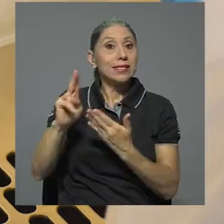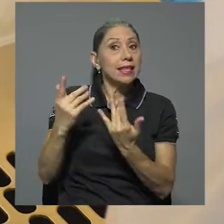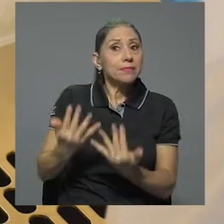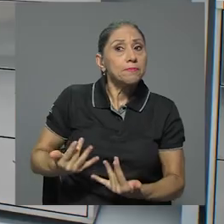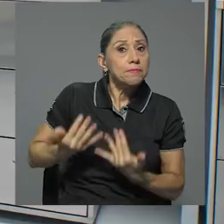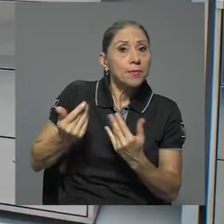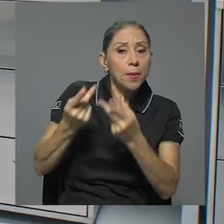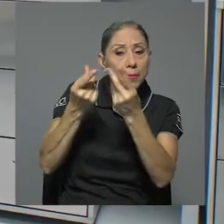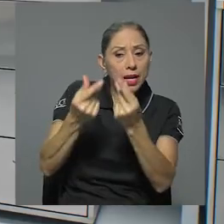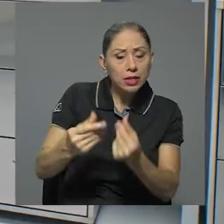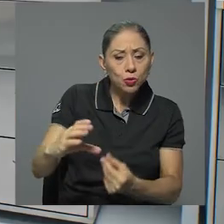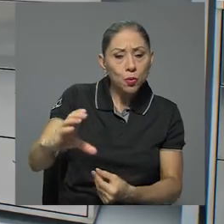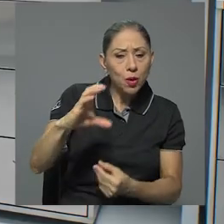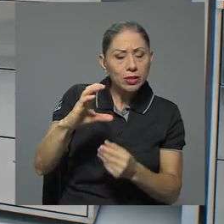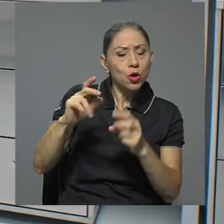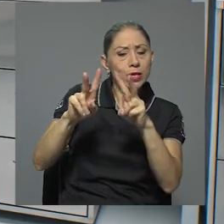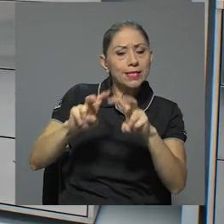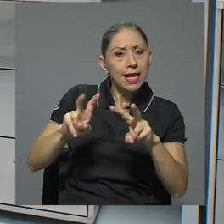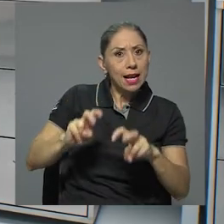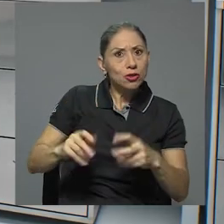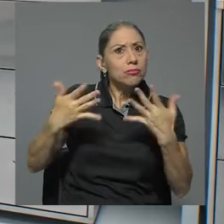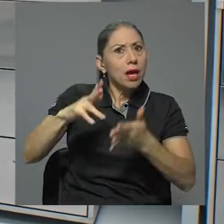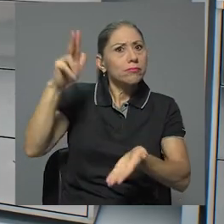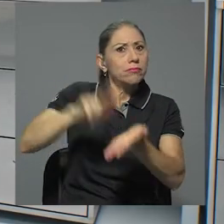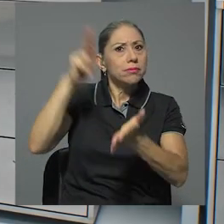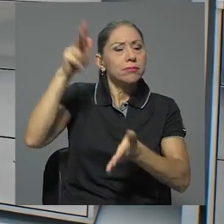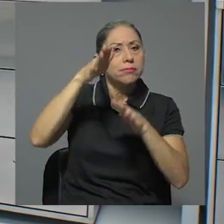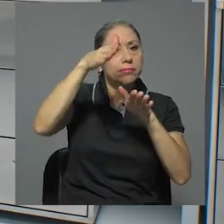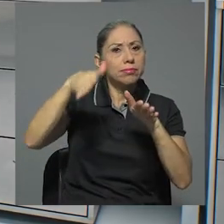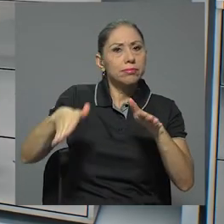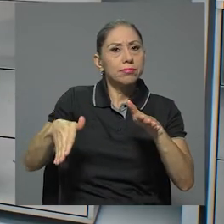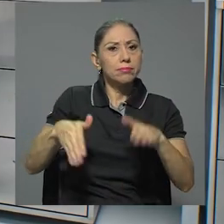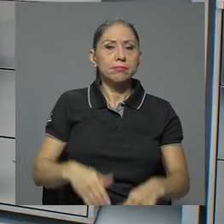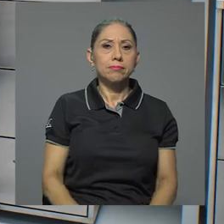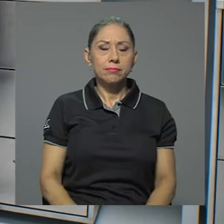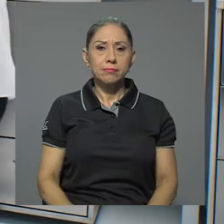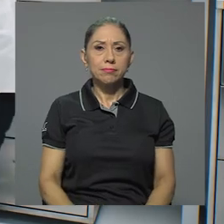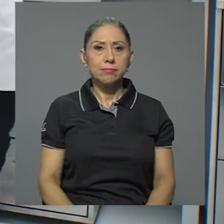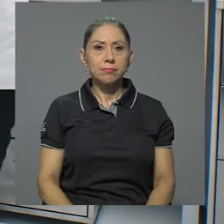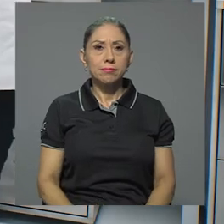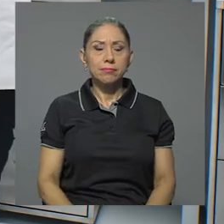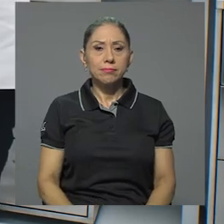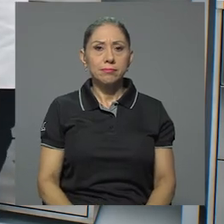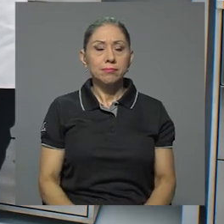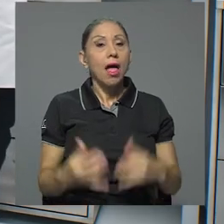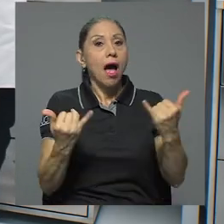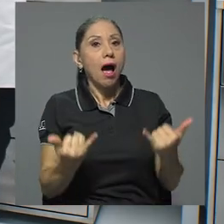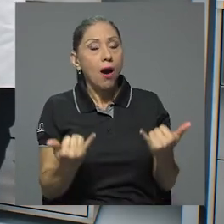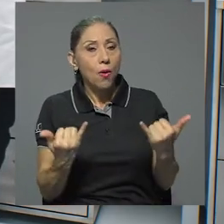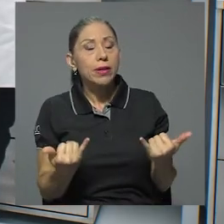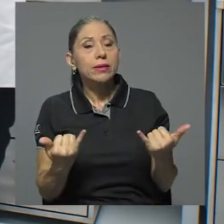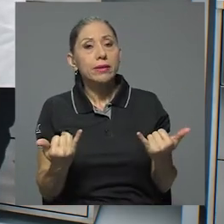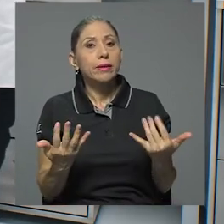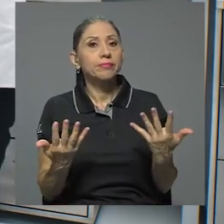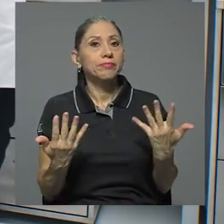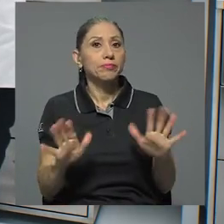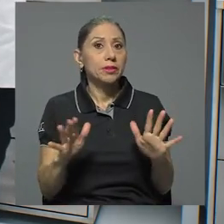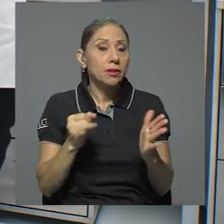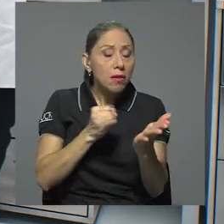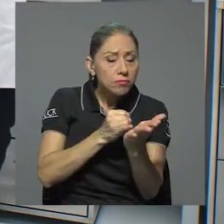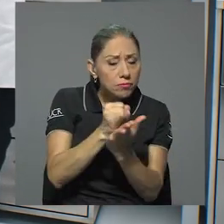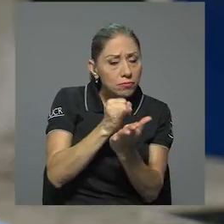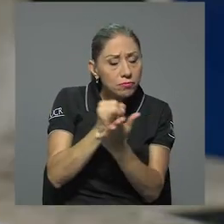presupuesto sea analizado y cuente con el visto bueno de la Contraloría General de la República. Bueno, ahorita está en